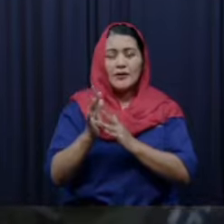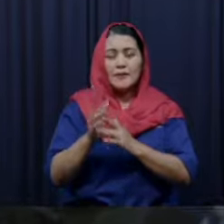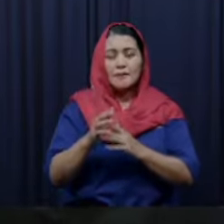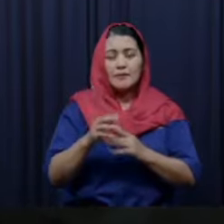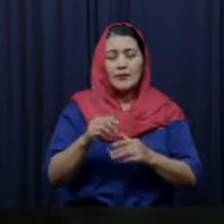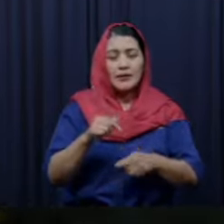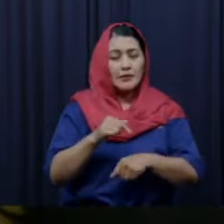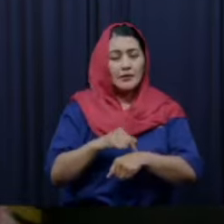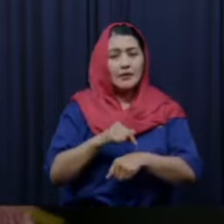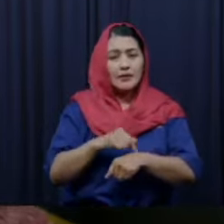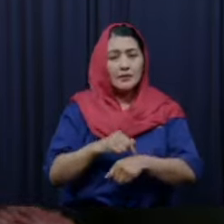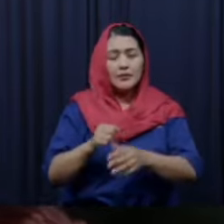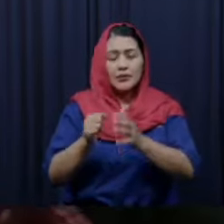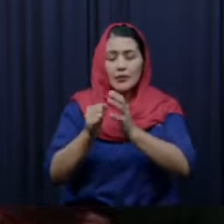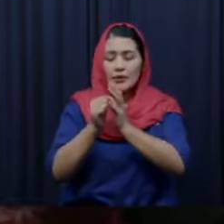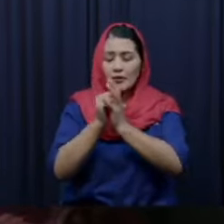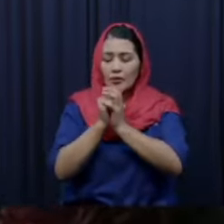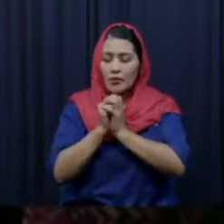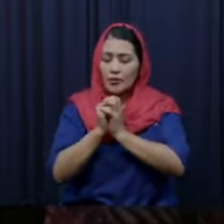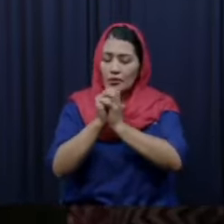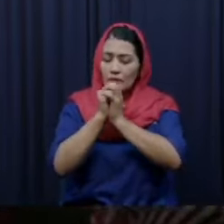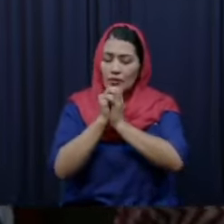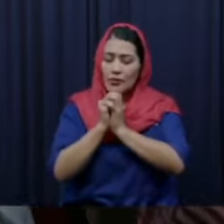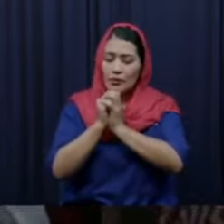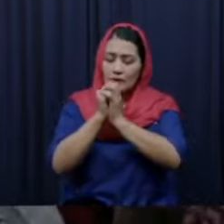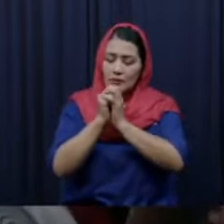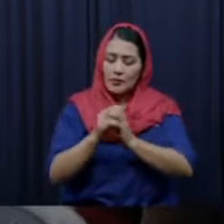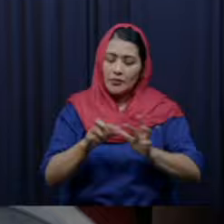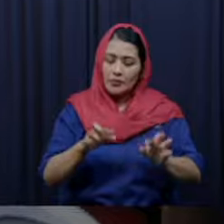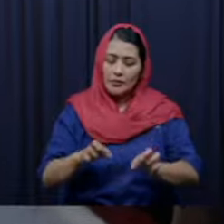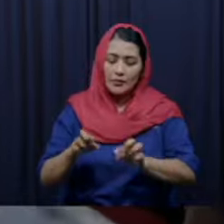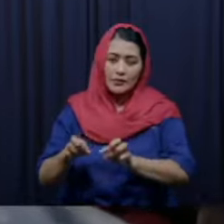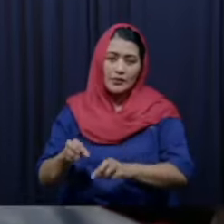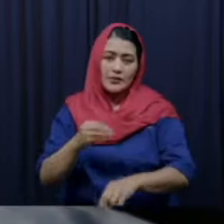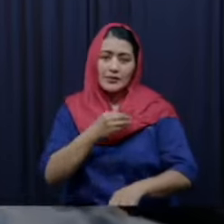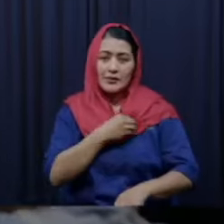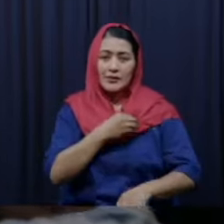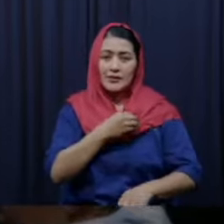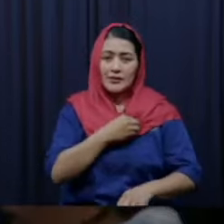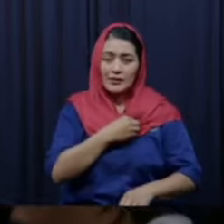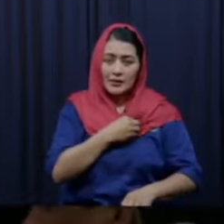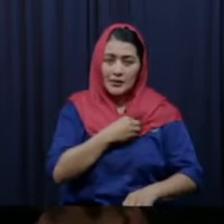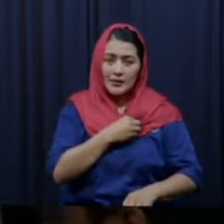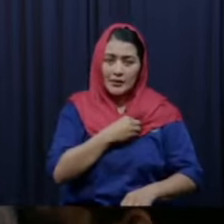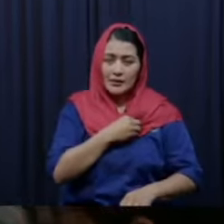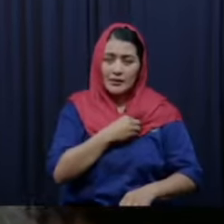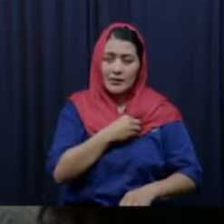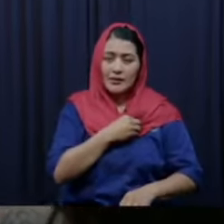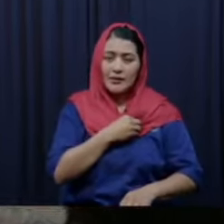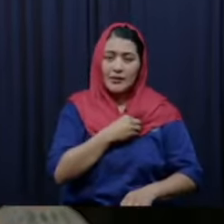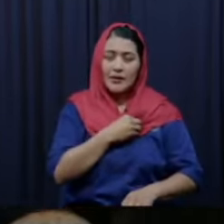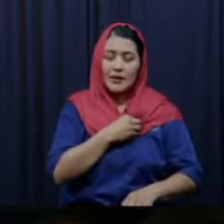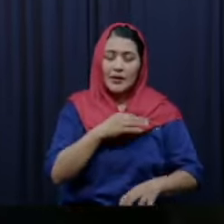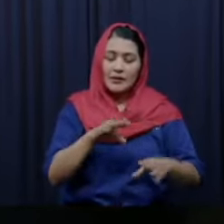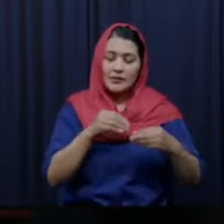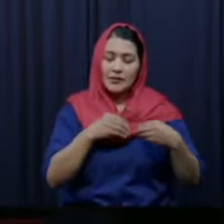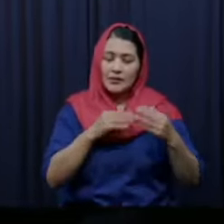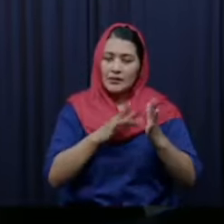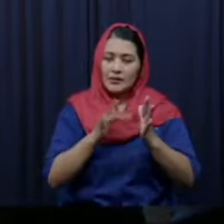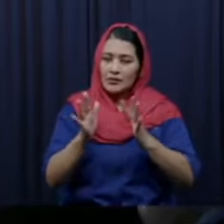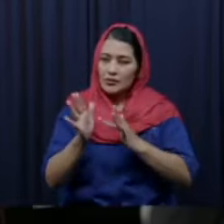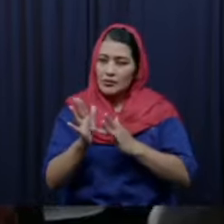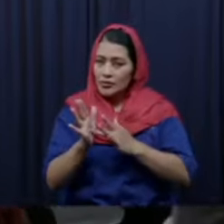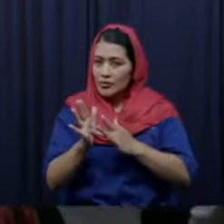que sean pedir cobertura los vamos a bendecir también si alguien desea bautizarse en agua mis hermanos del